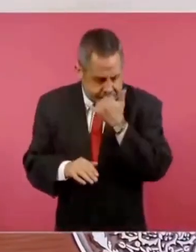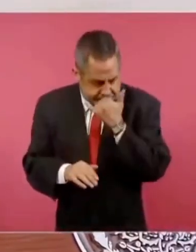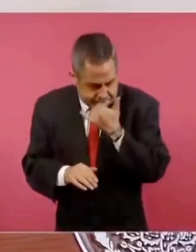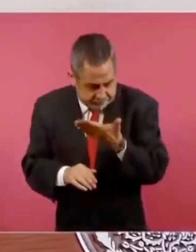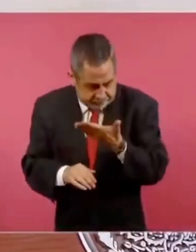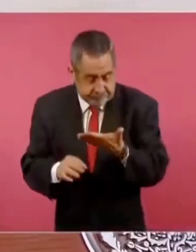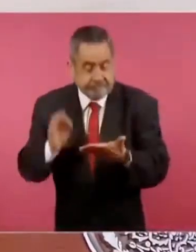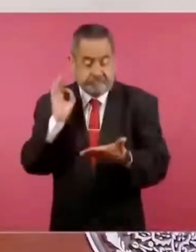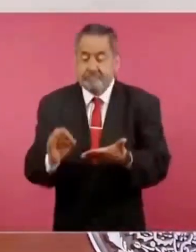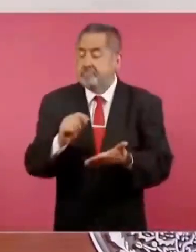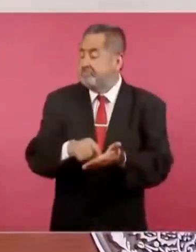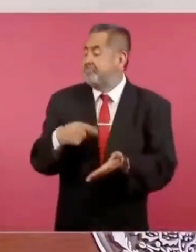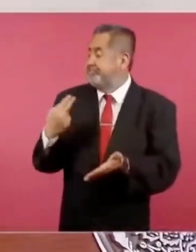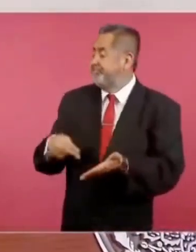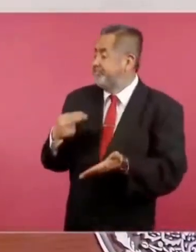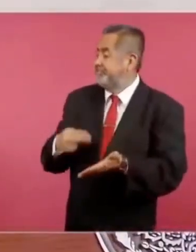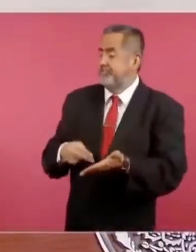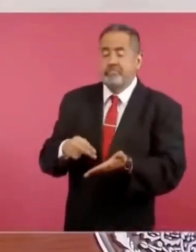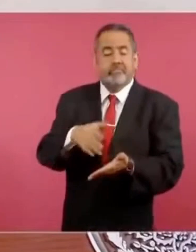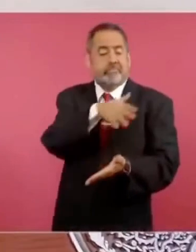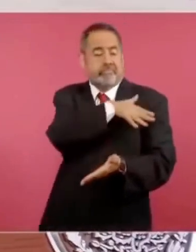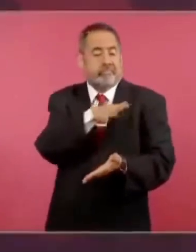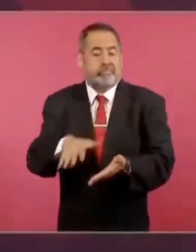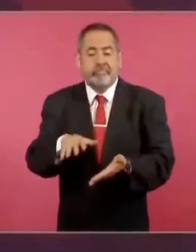general José González Salas,